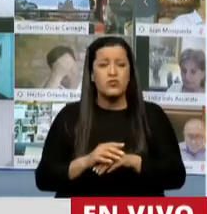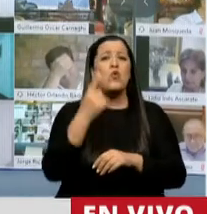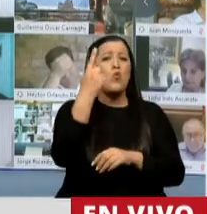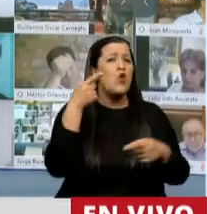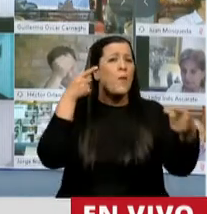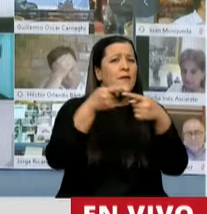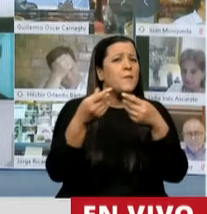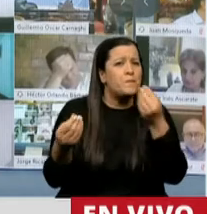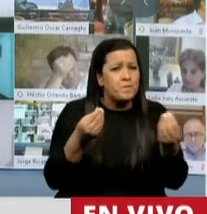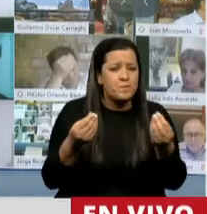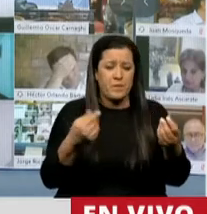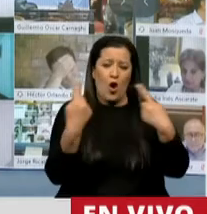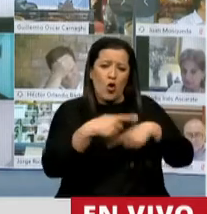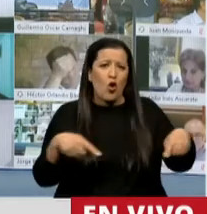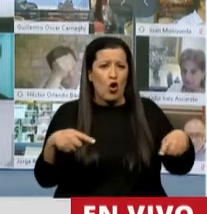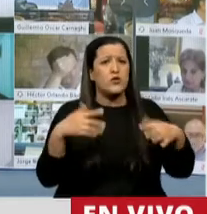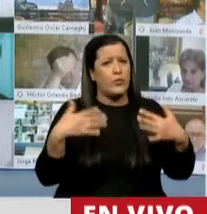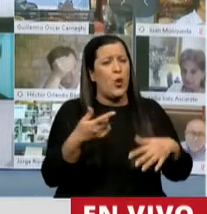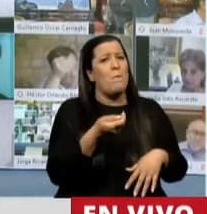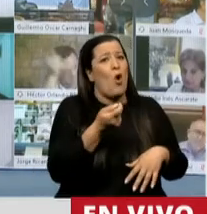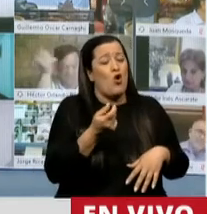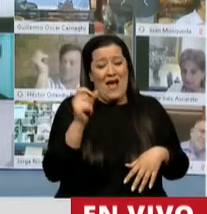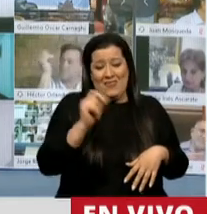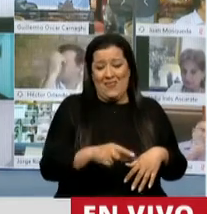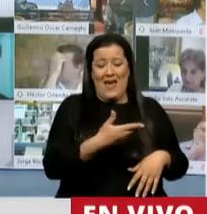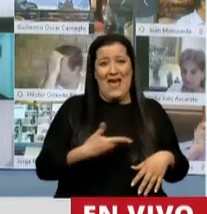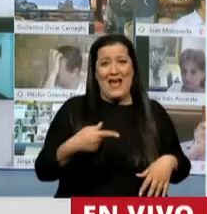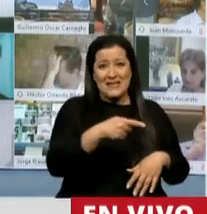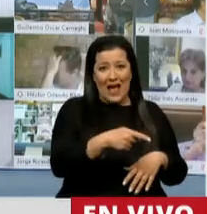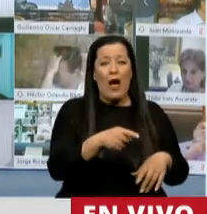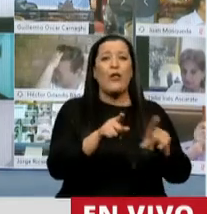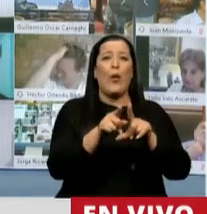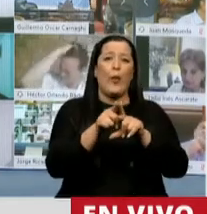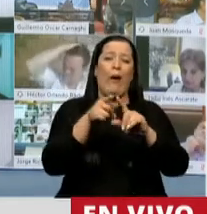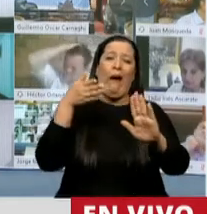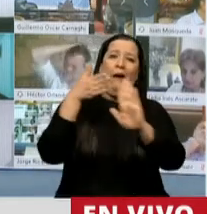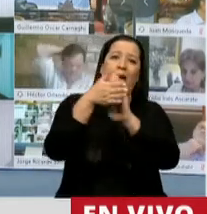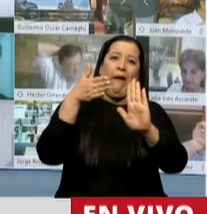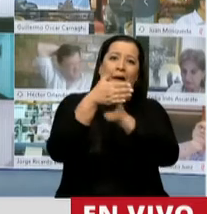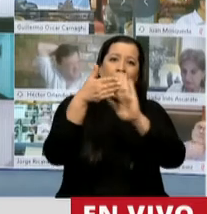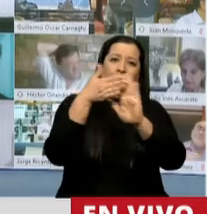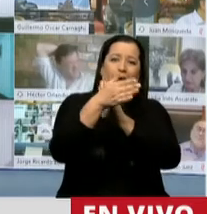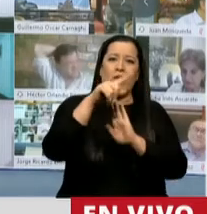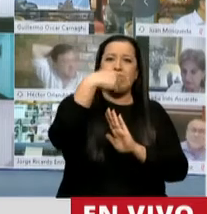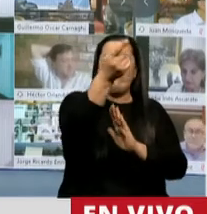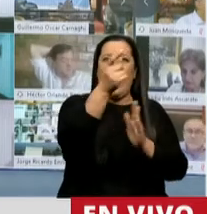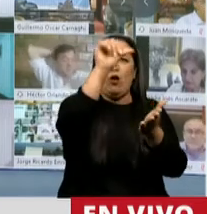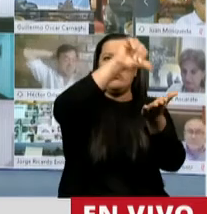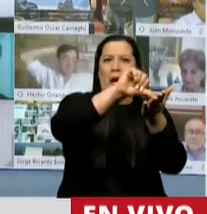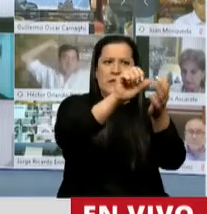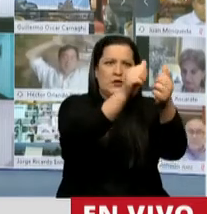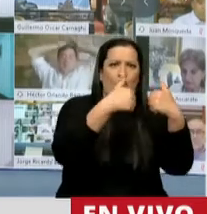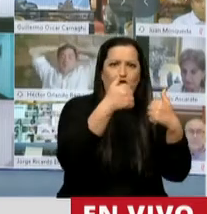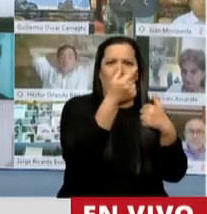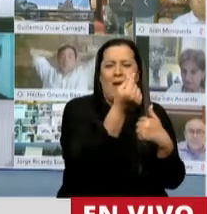recursos, los escasos recursos del Estado no vayan por el drenaje a esas guaridas fiscales.